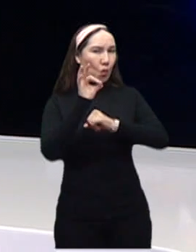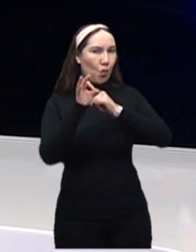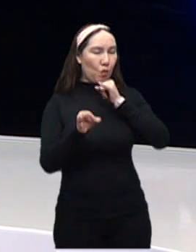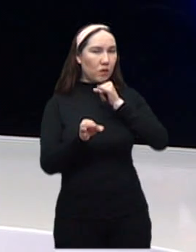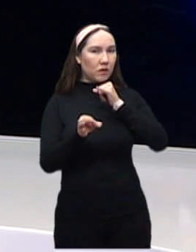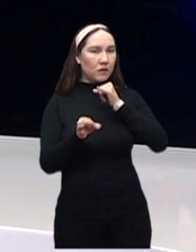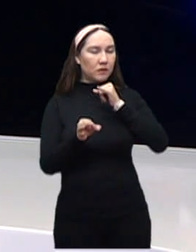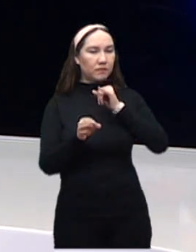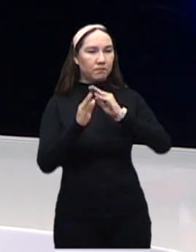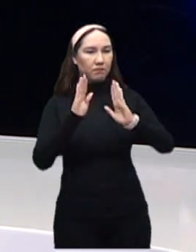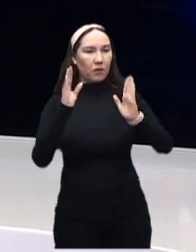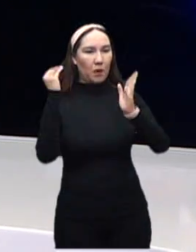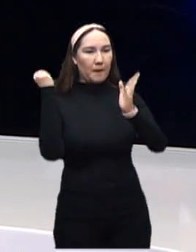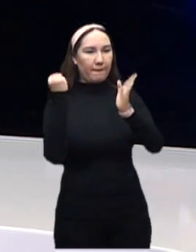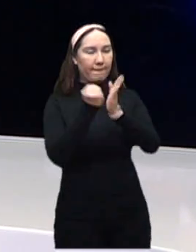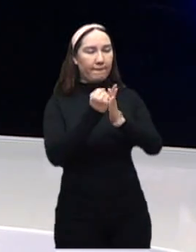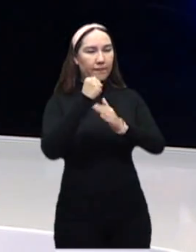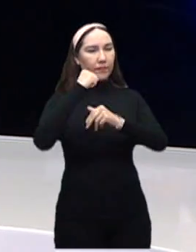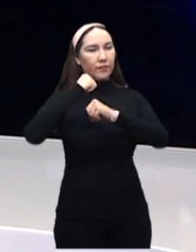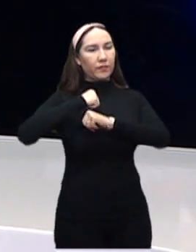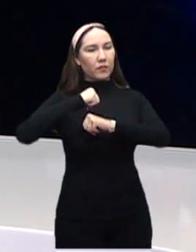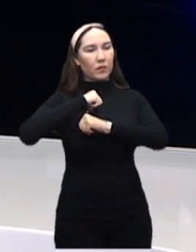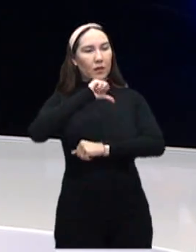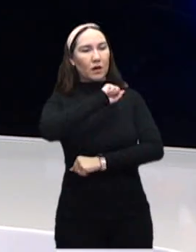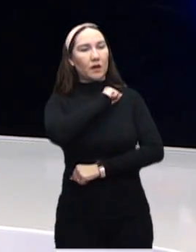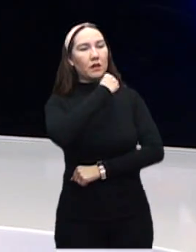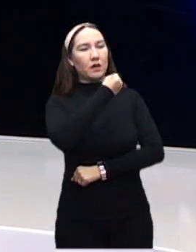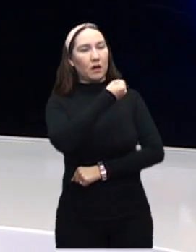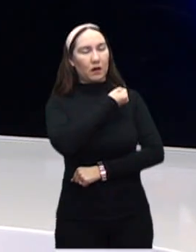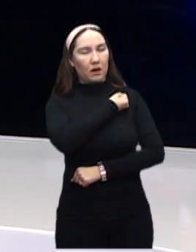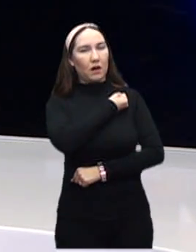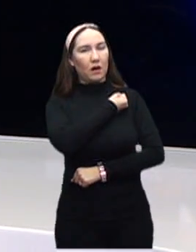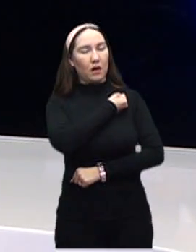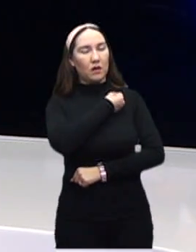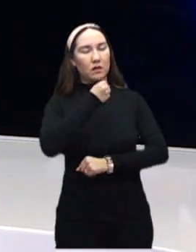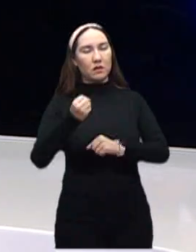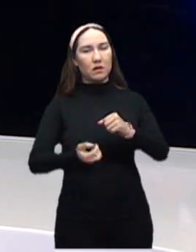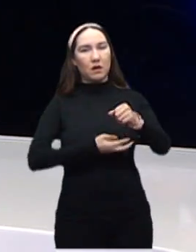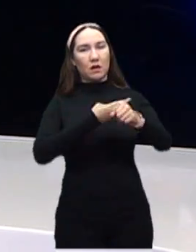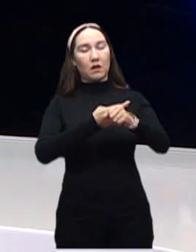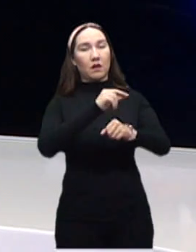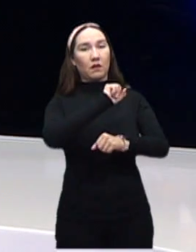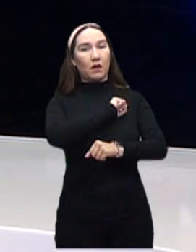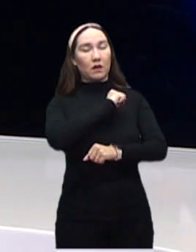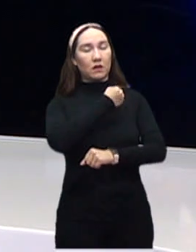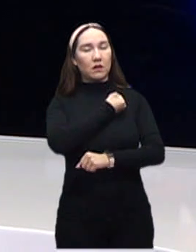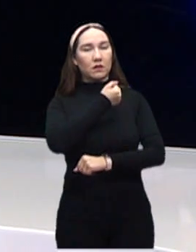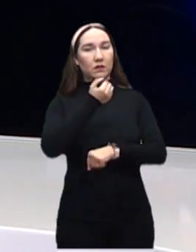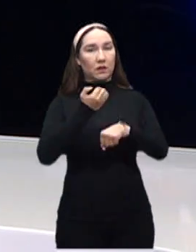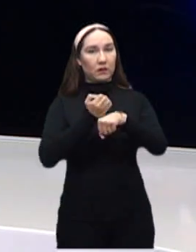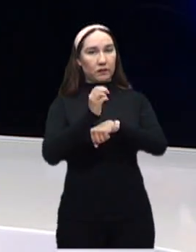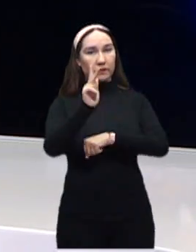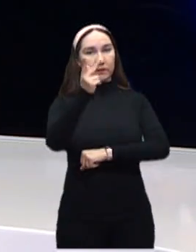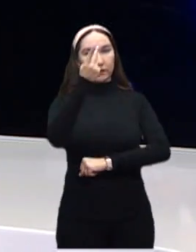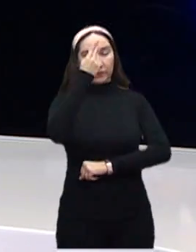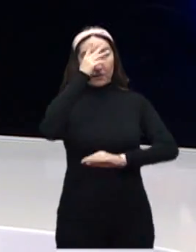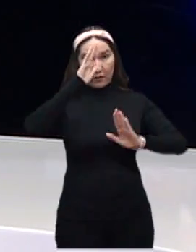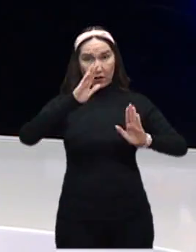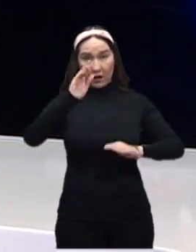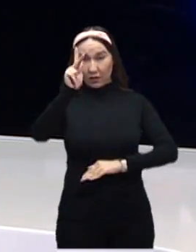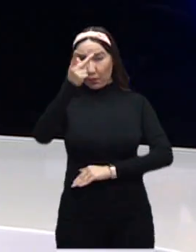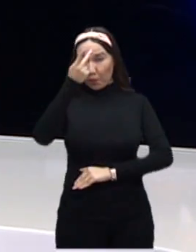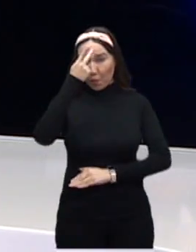parte también de la autoridad sanitaria, de la propia Secretaría de Salud en el Estado. Está preparado San Luis